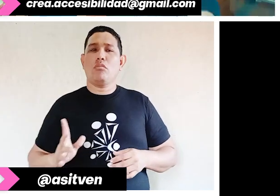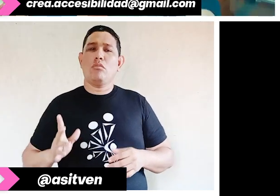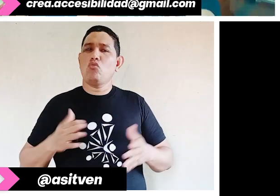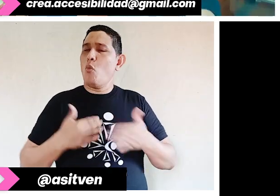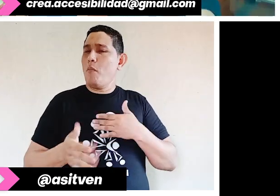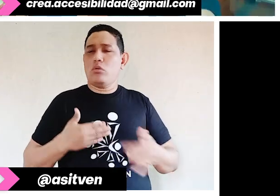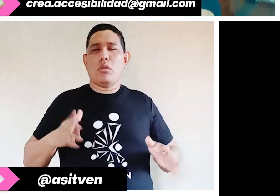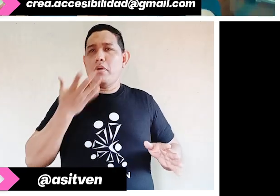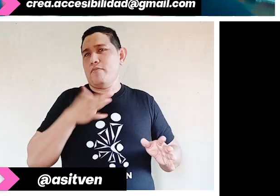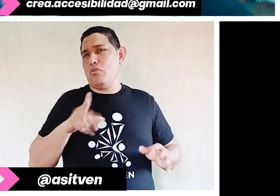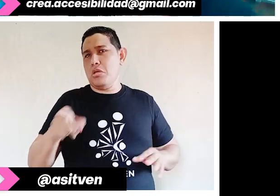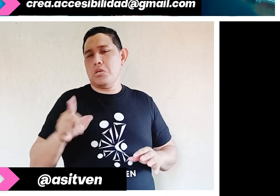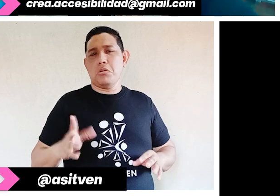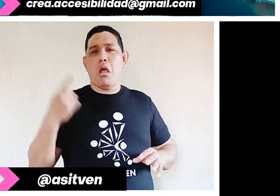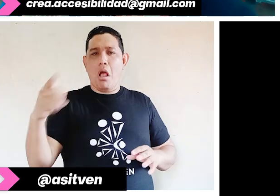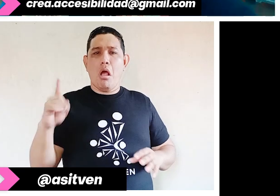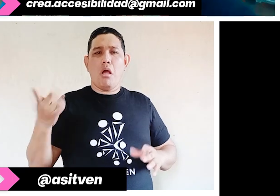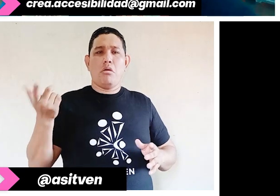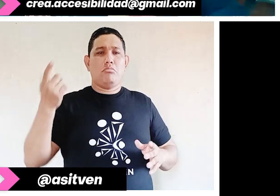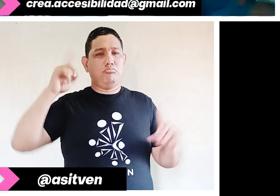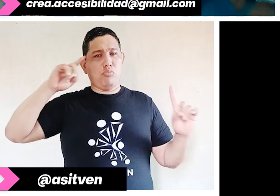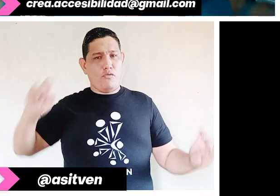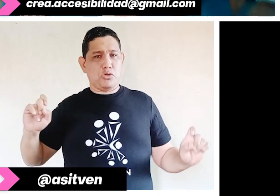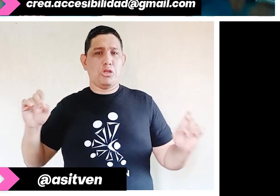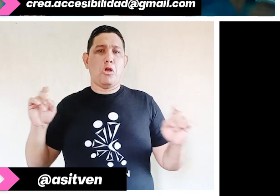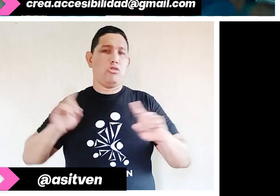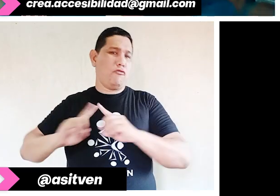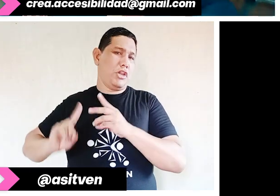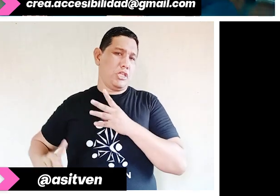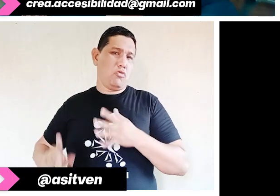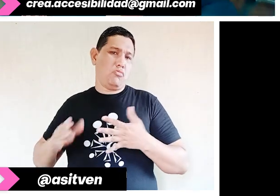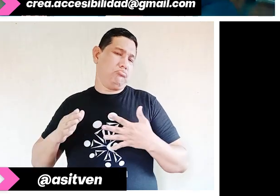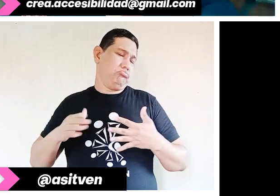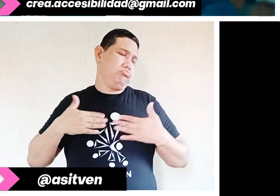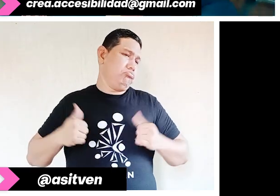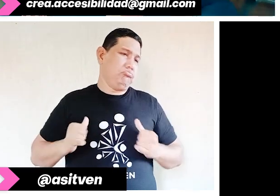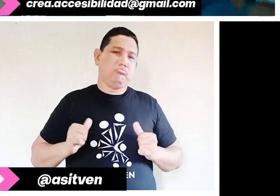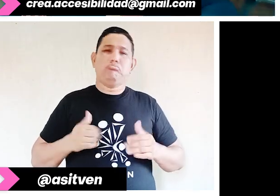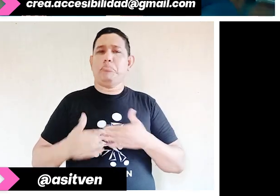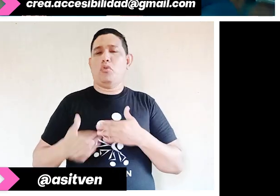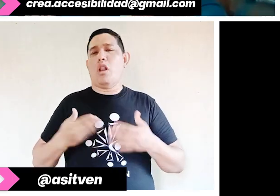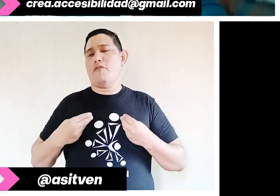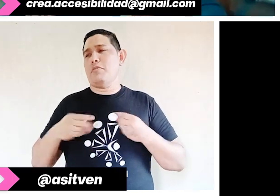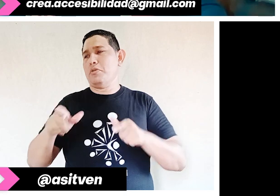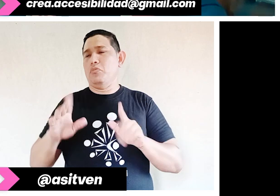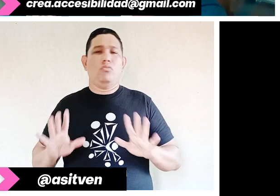capacidades y habilidades que podamos tener en distintos momentos de nuestra vida.